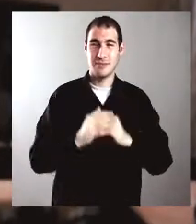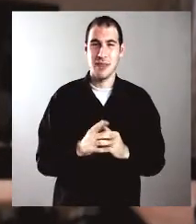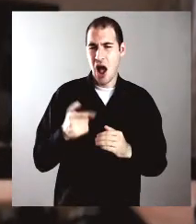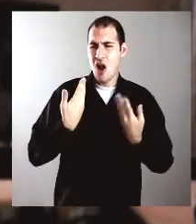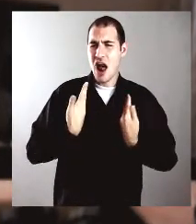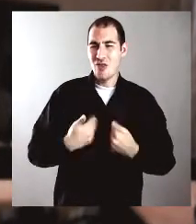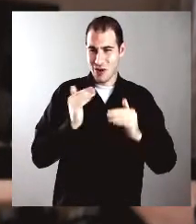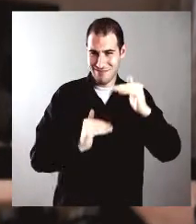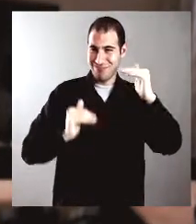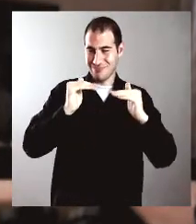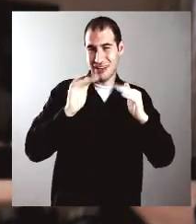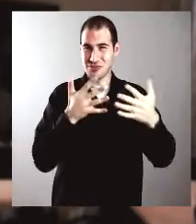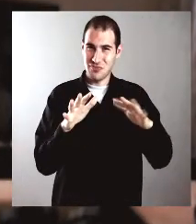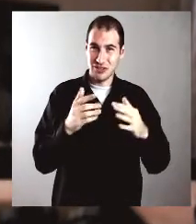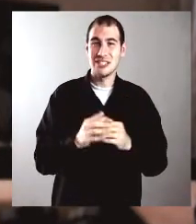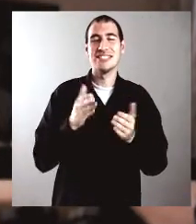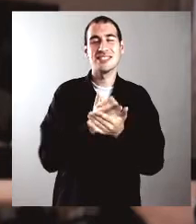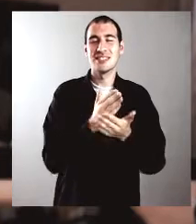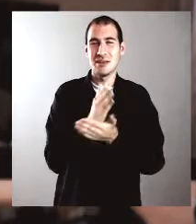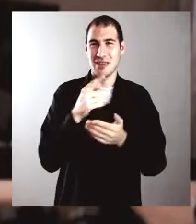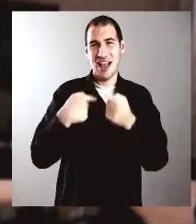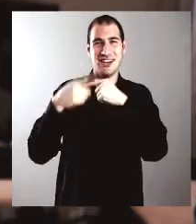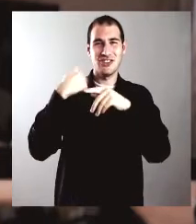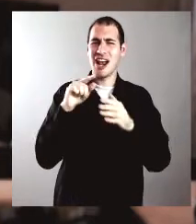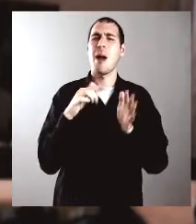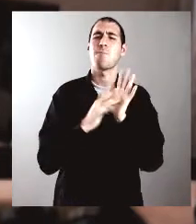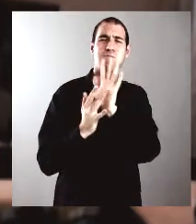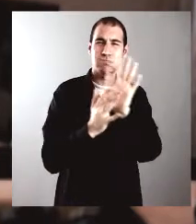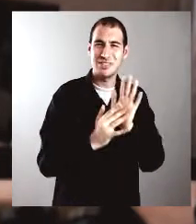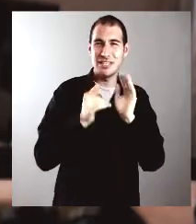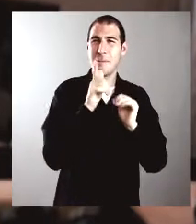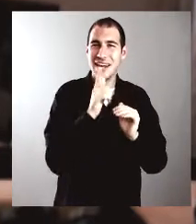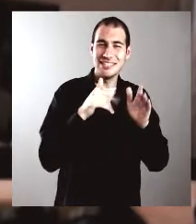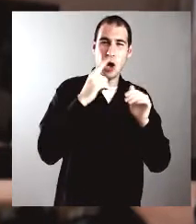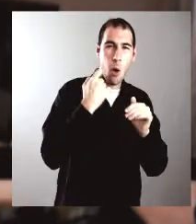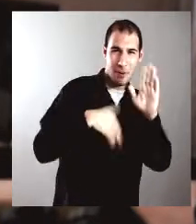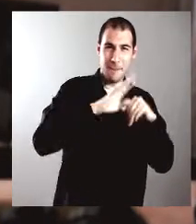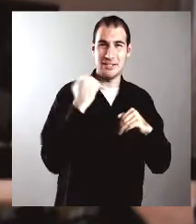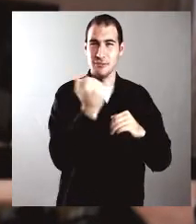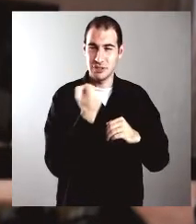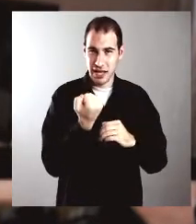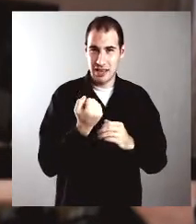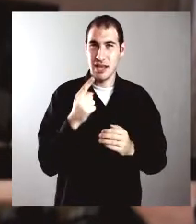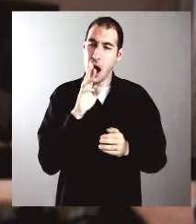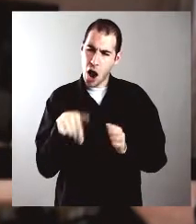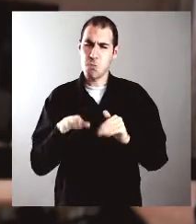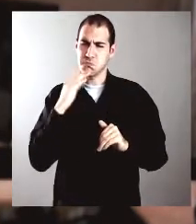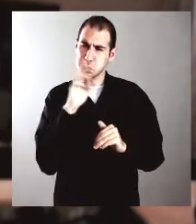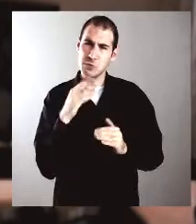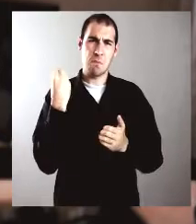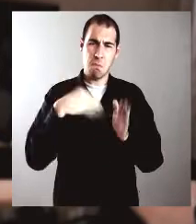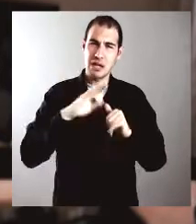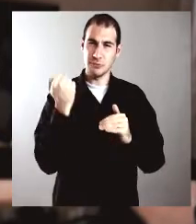parecían tan naturales. De todas maneras, siempre la historia ha señalado y ha marcado hitos importantes de la presencia de la